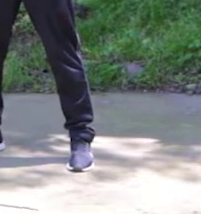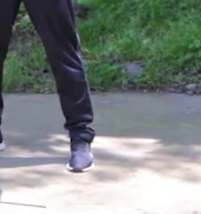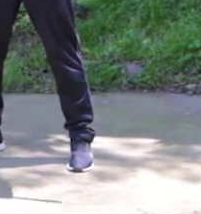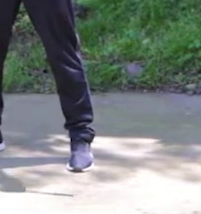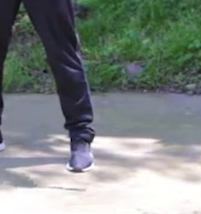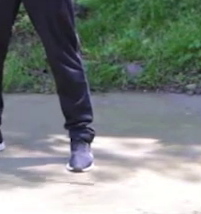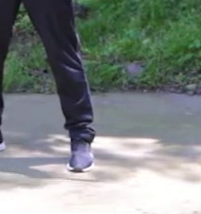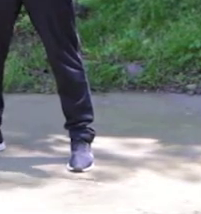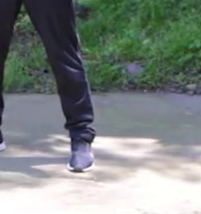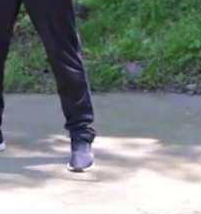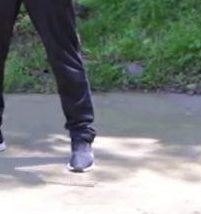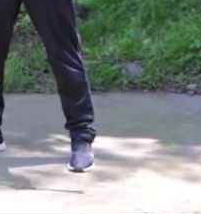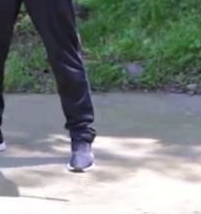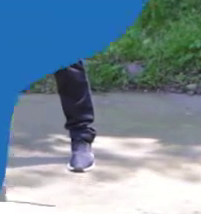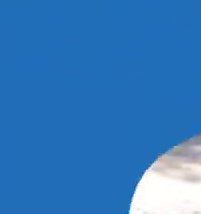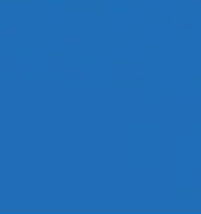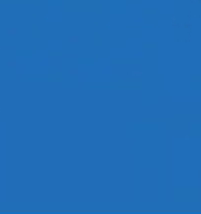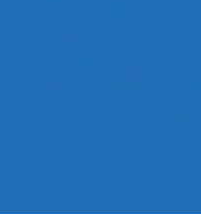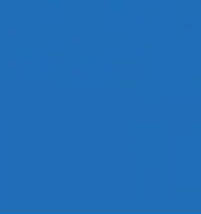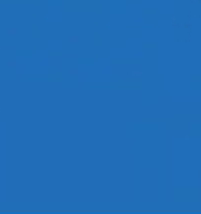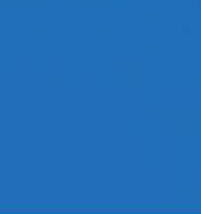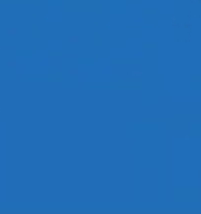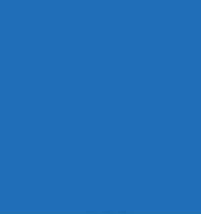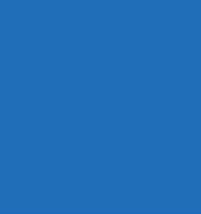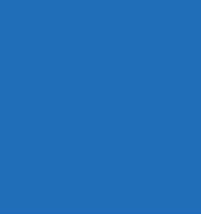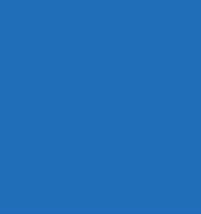hacer es bajar y subir.